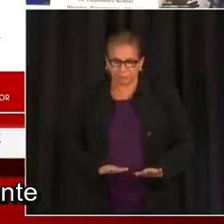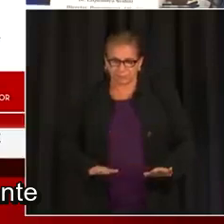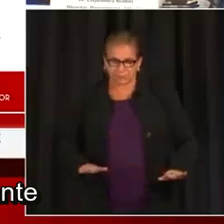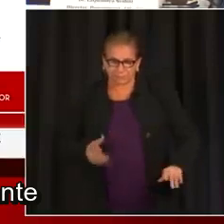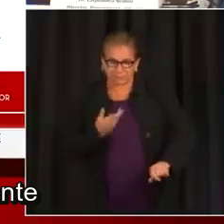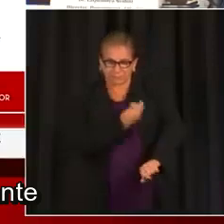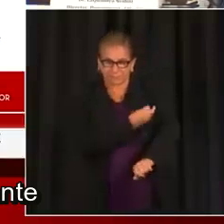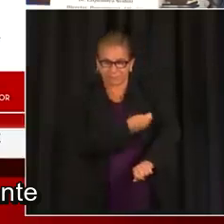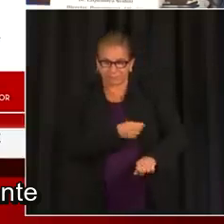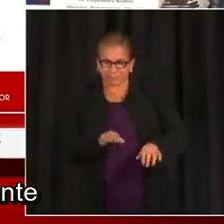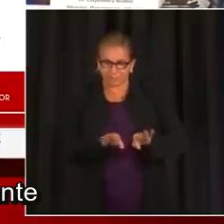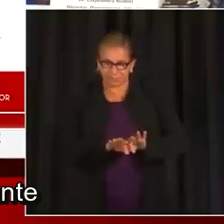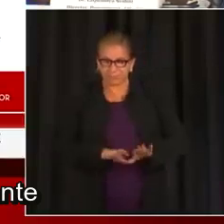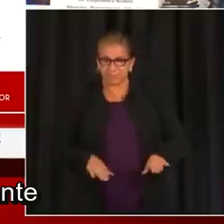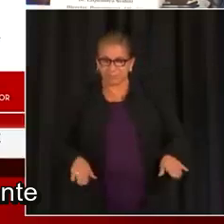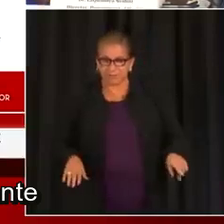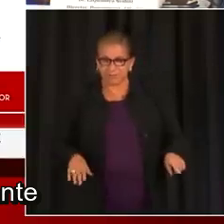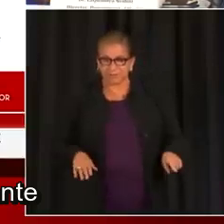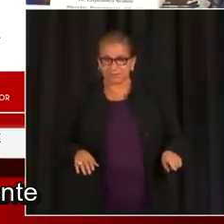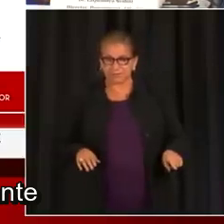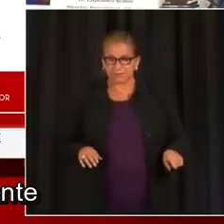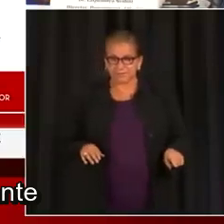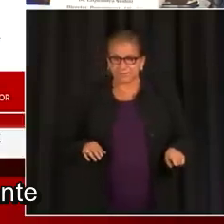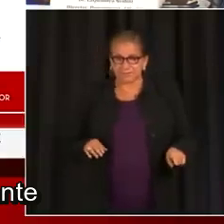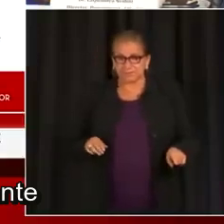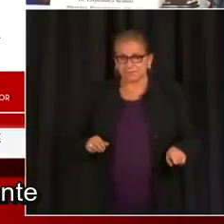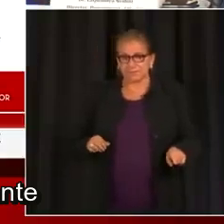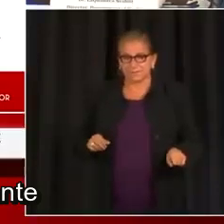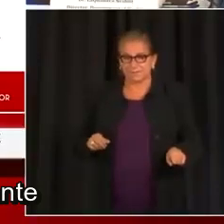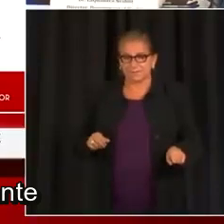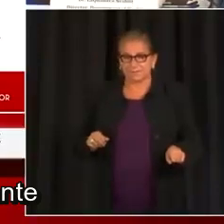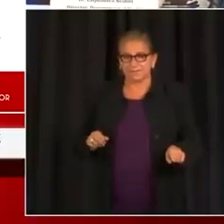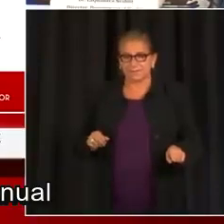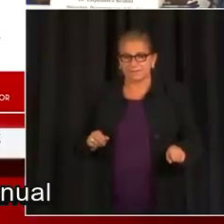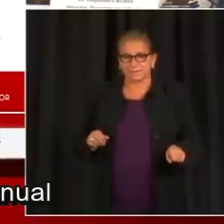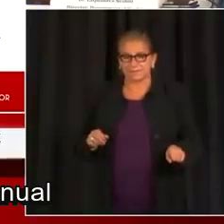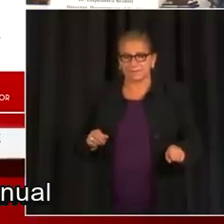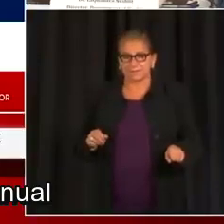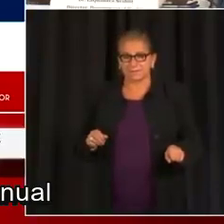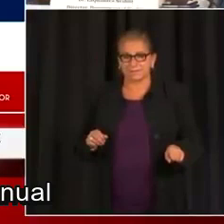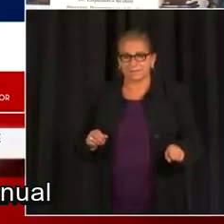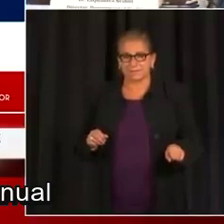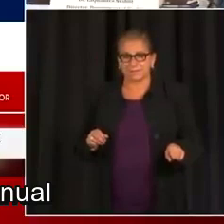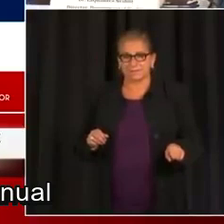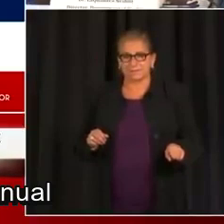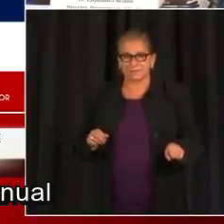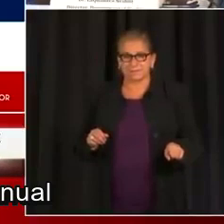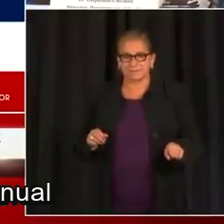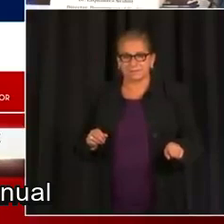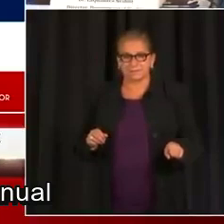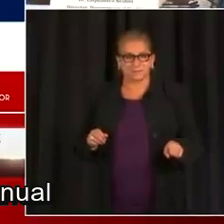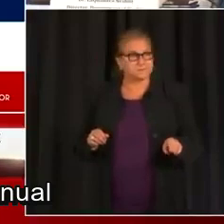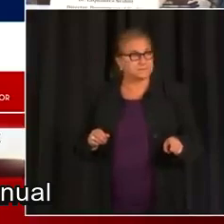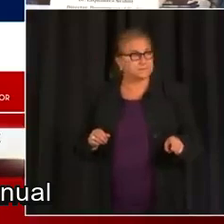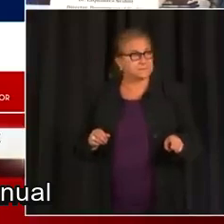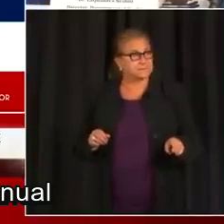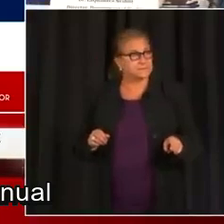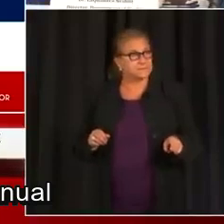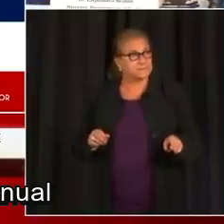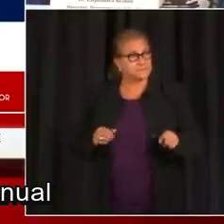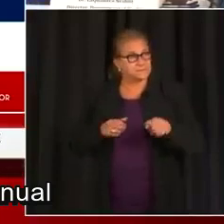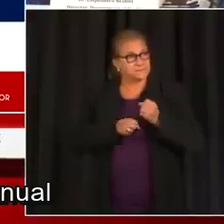que estas vacunas pediátricas son importantes para todos los niños, y que los niños también deben tener un,